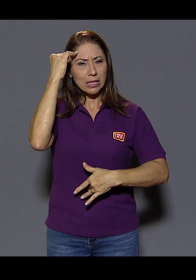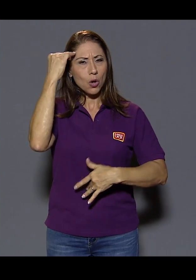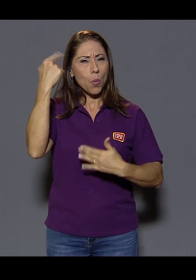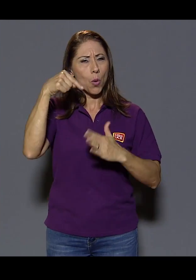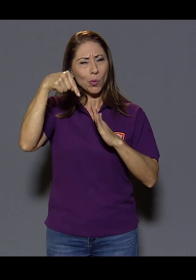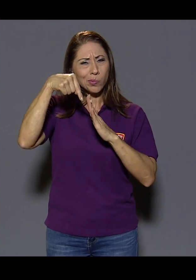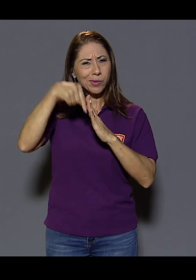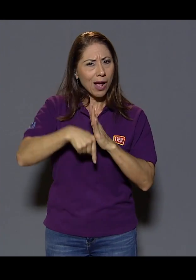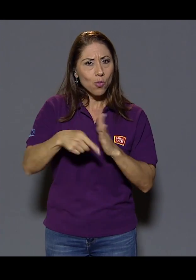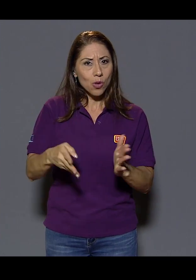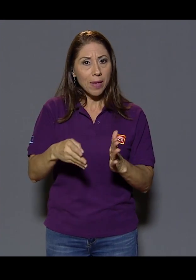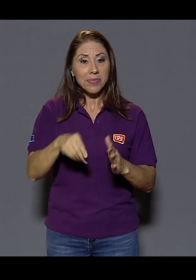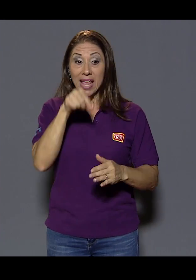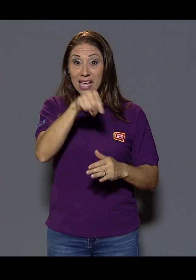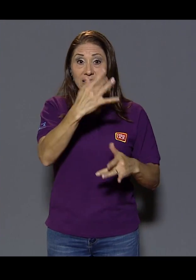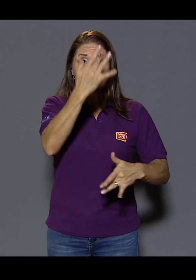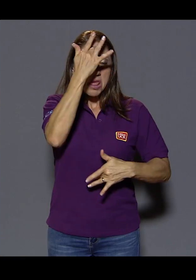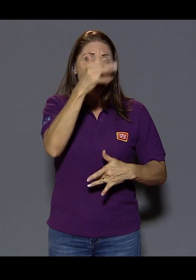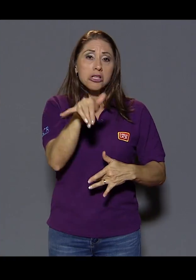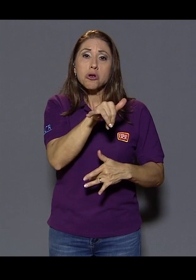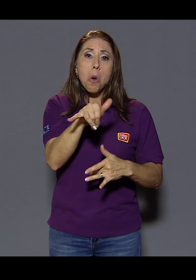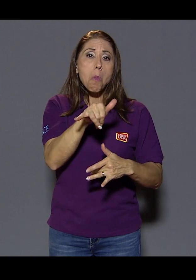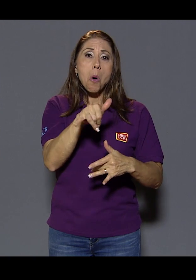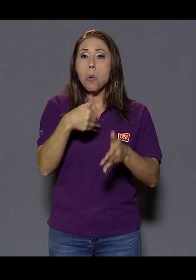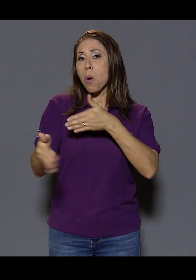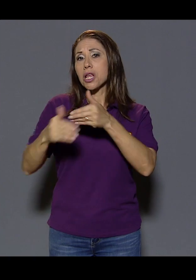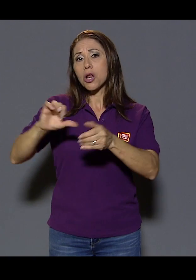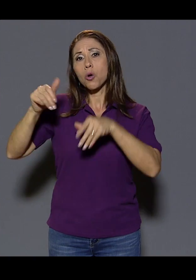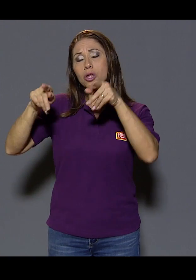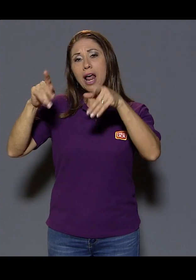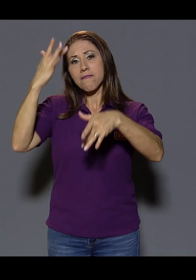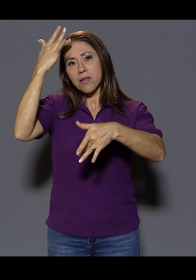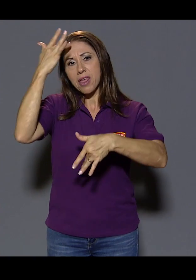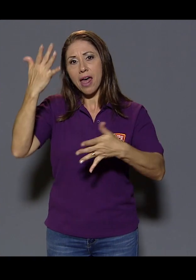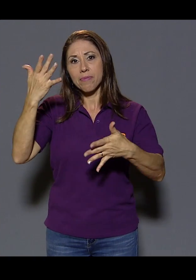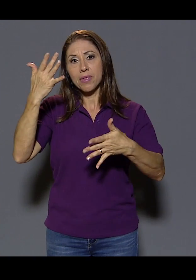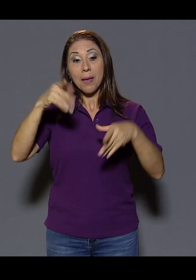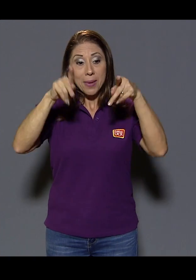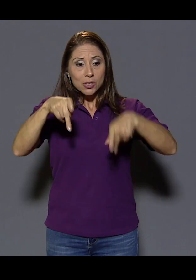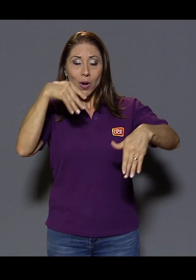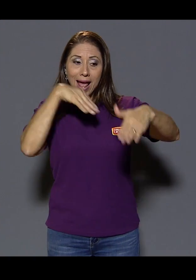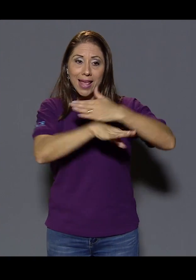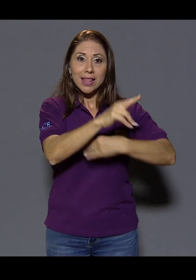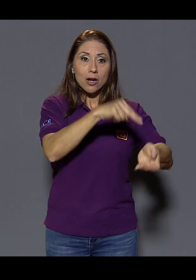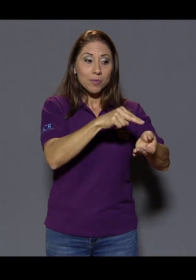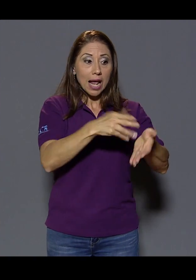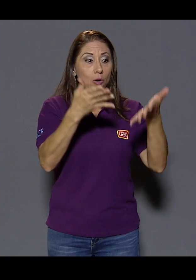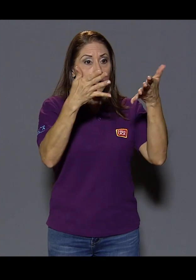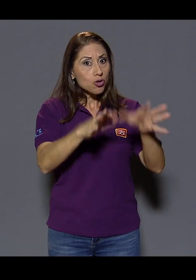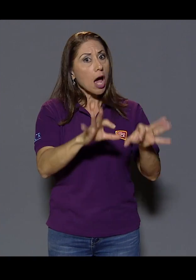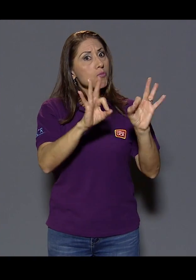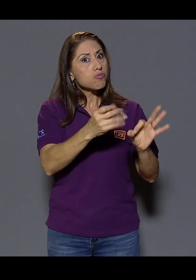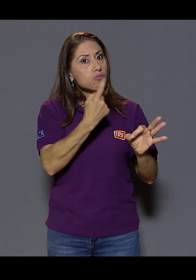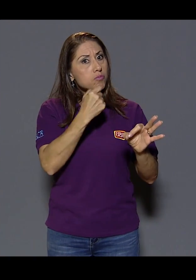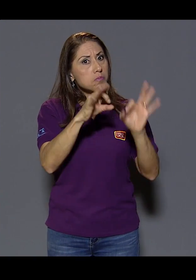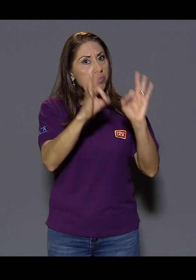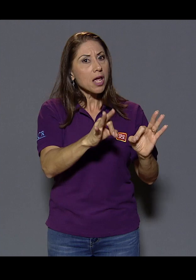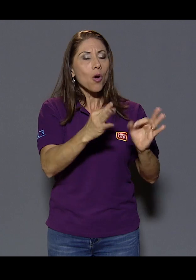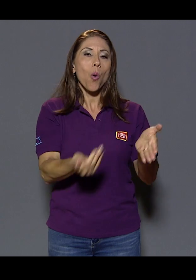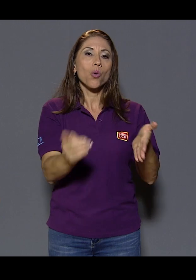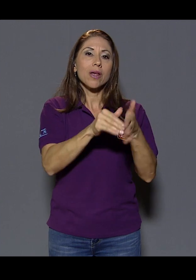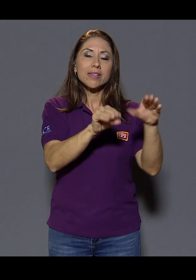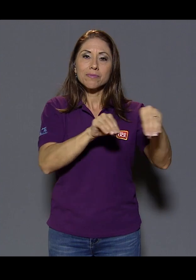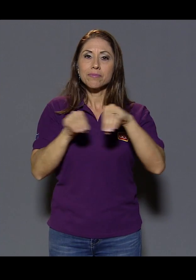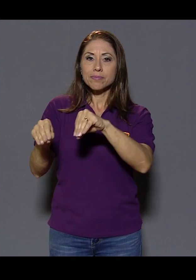Una enfermedad mental aguda es como cualquier otra enfermedad donde la persona se ingresa y una vez que está compensada vuelve a su núcleo familiar. Pero entonces es